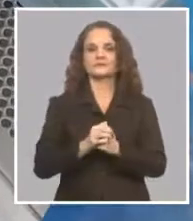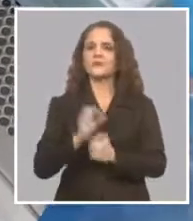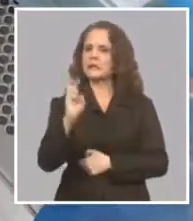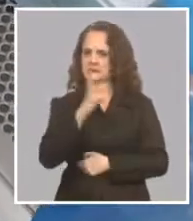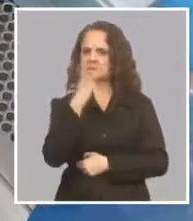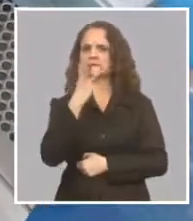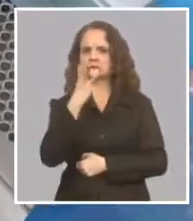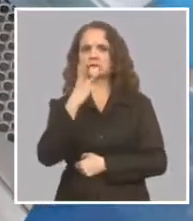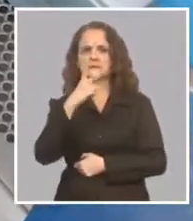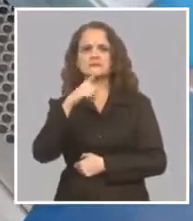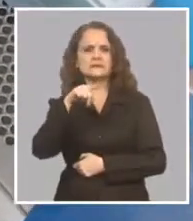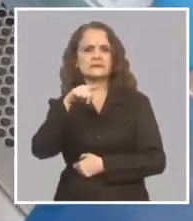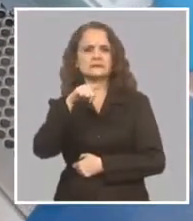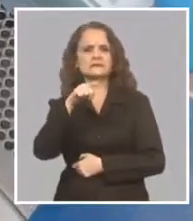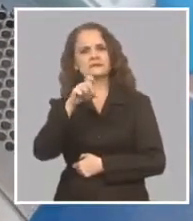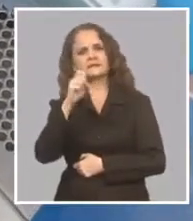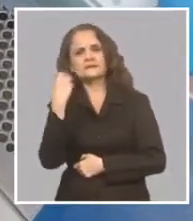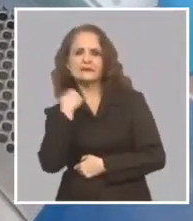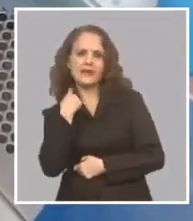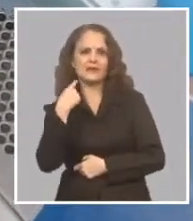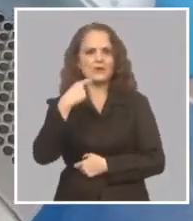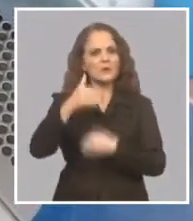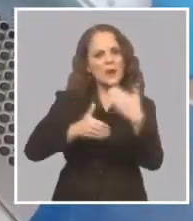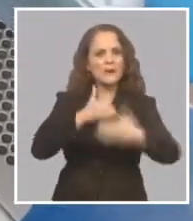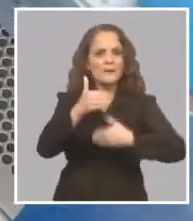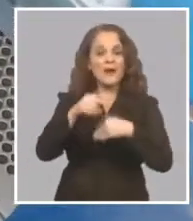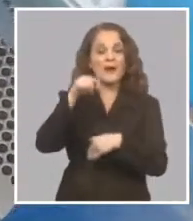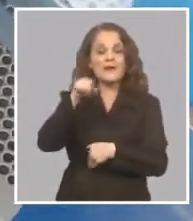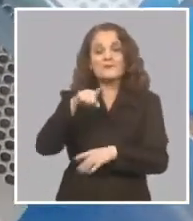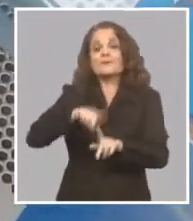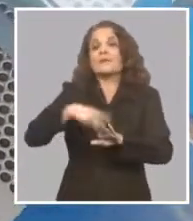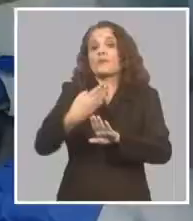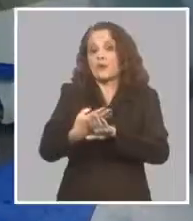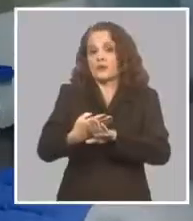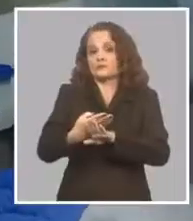de PRE Y de ahí pasé a la Facultad de Biología en la Universidad de La Habana